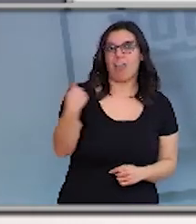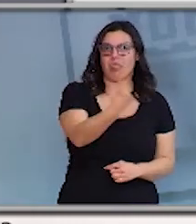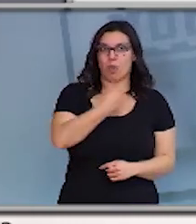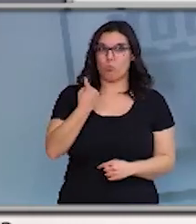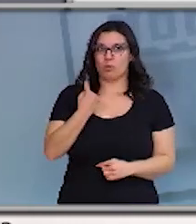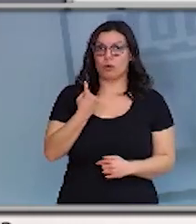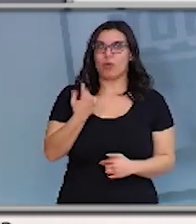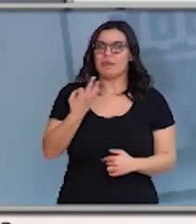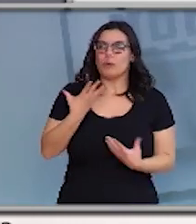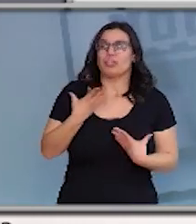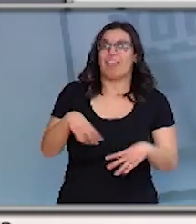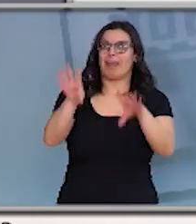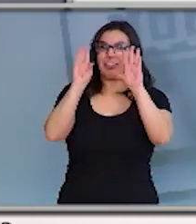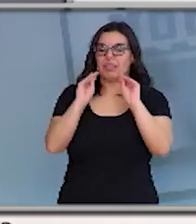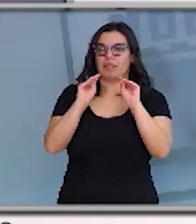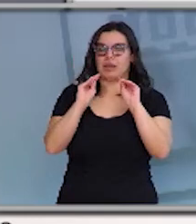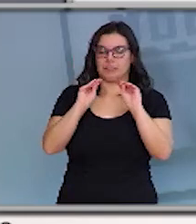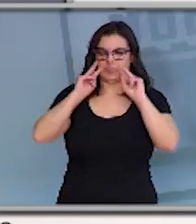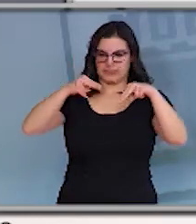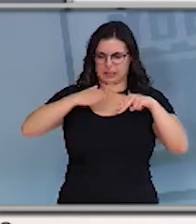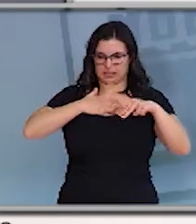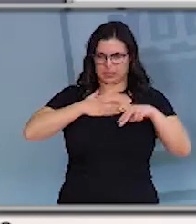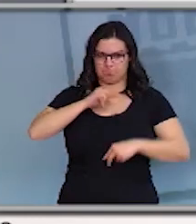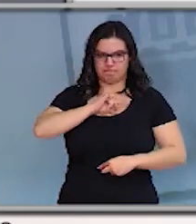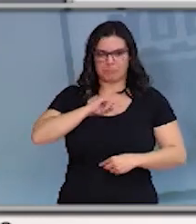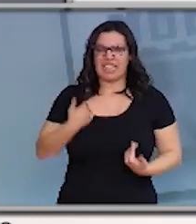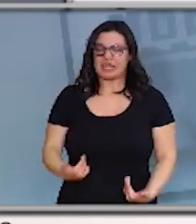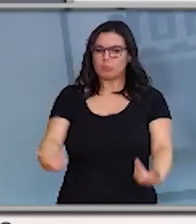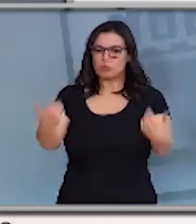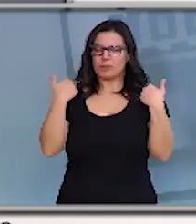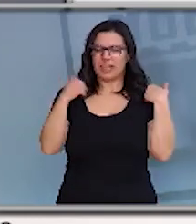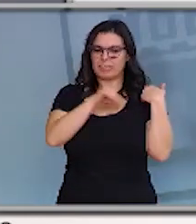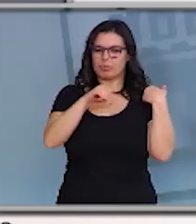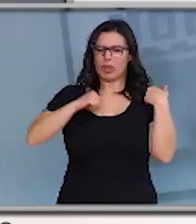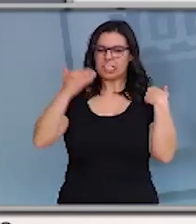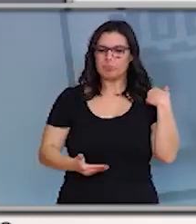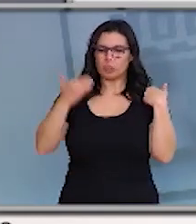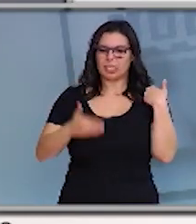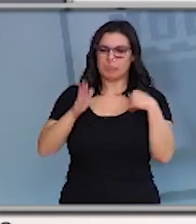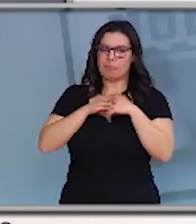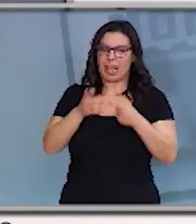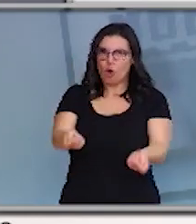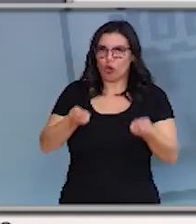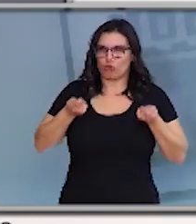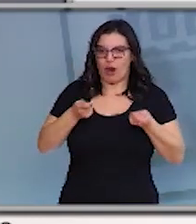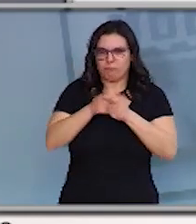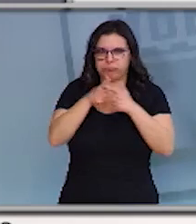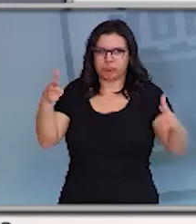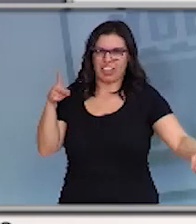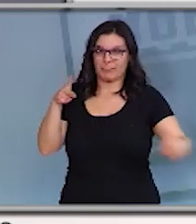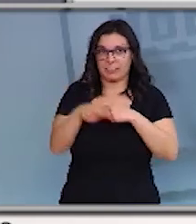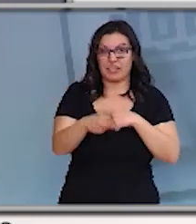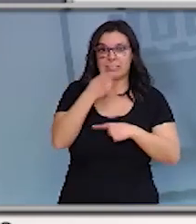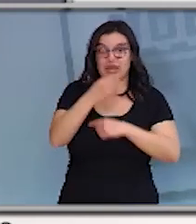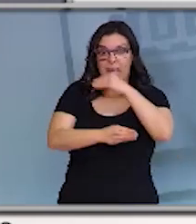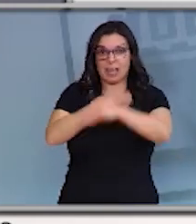entender que nuestra responsabilidad individual es absolutamente clave a la hora de contener la enfermedad, si